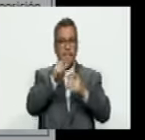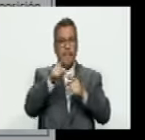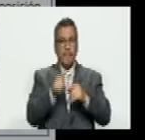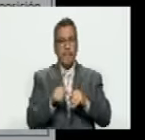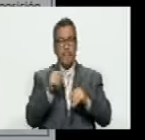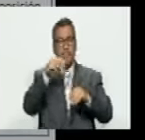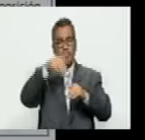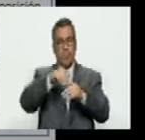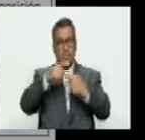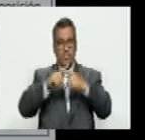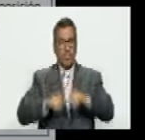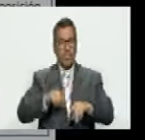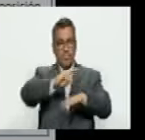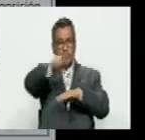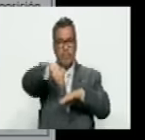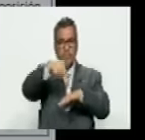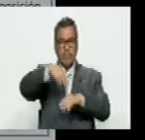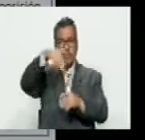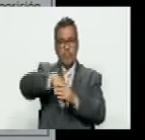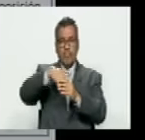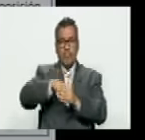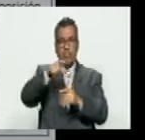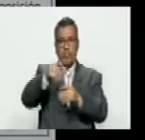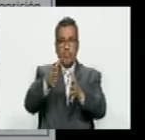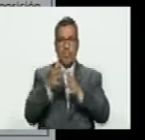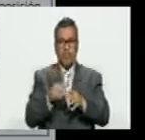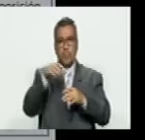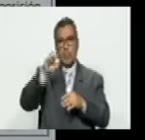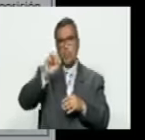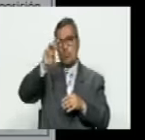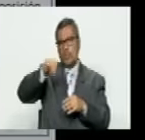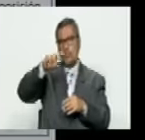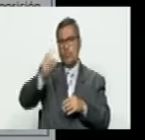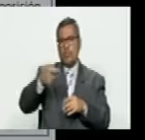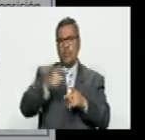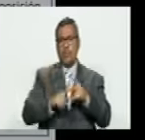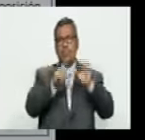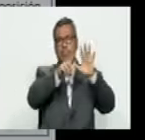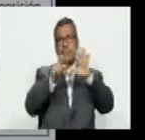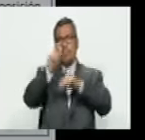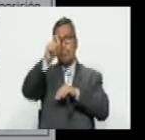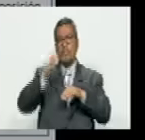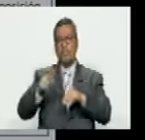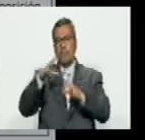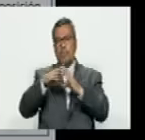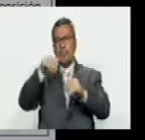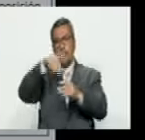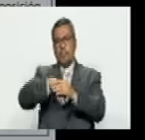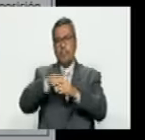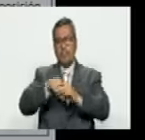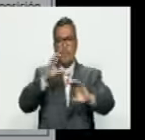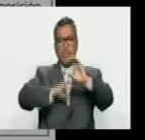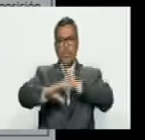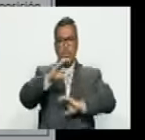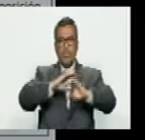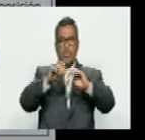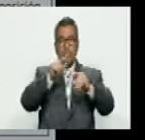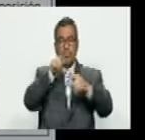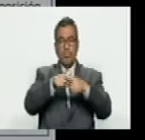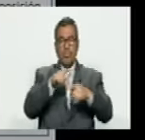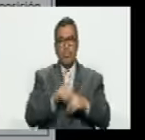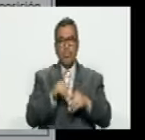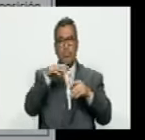conteo nacional de votos el candidato que ganó fue Edmundo González con 66% de los votos científicamente precisa